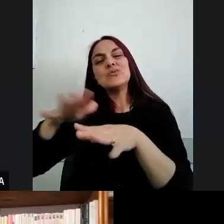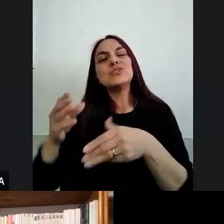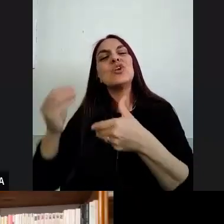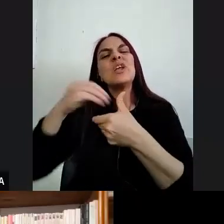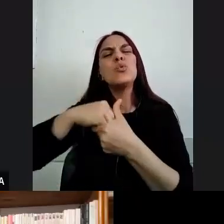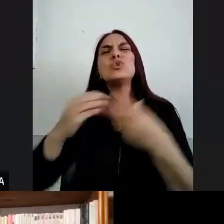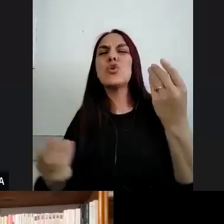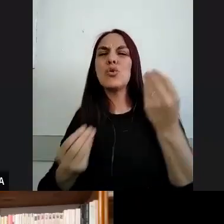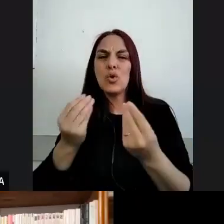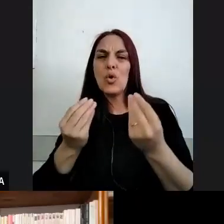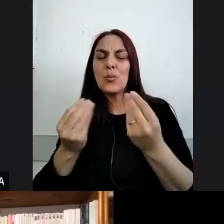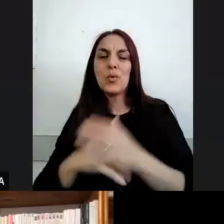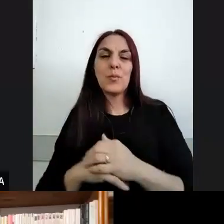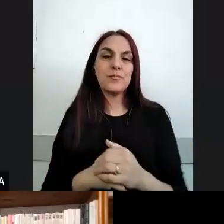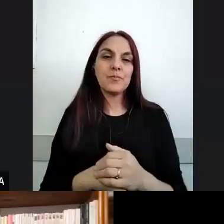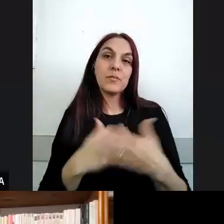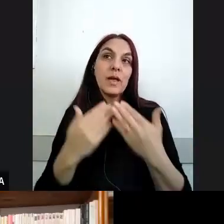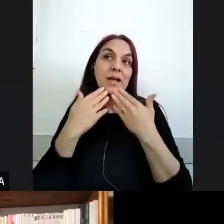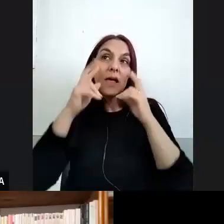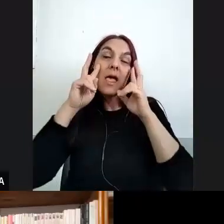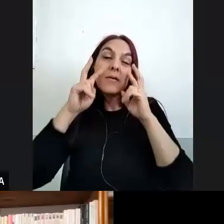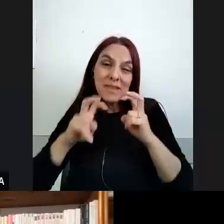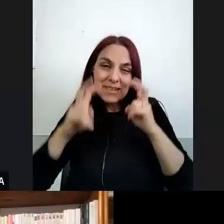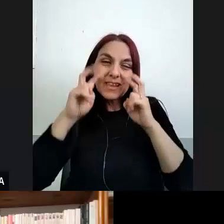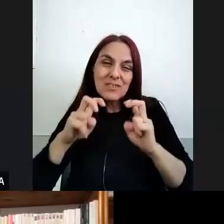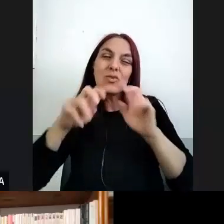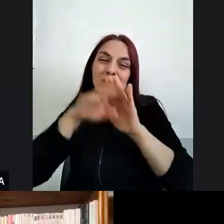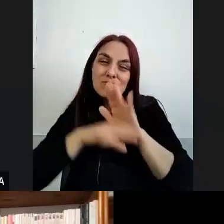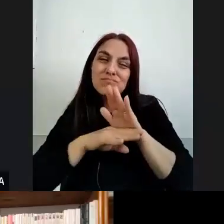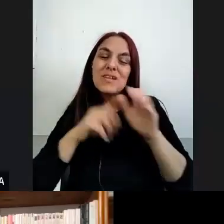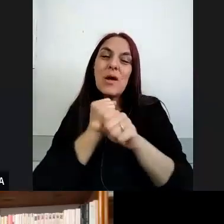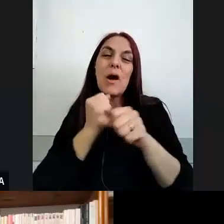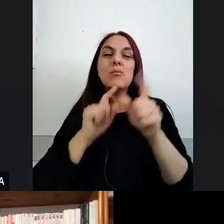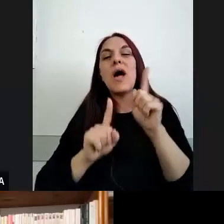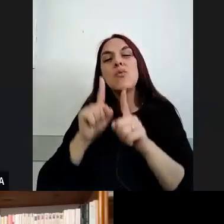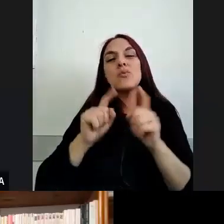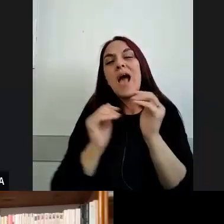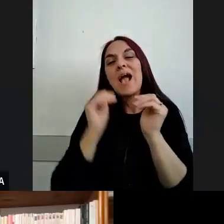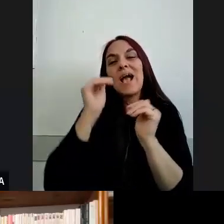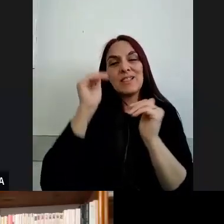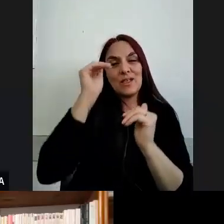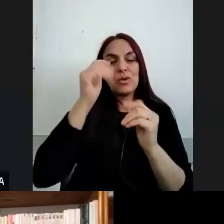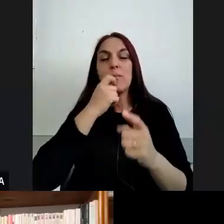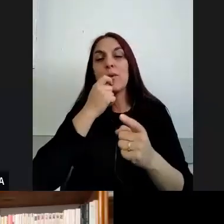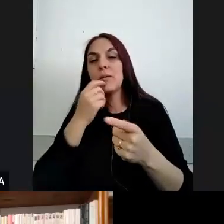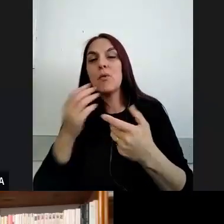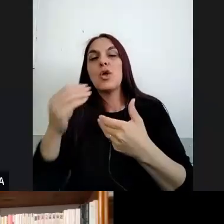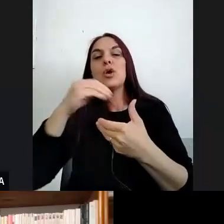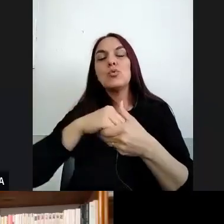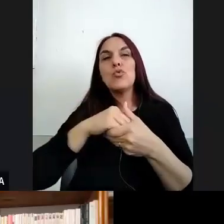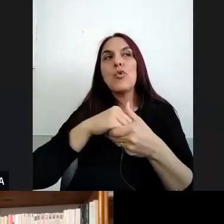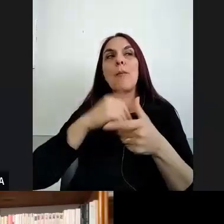desde las investigaciones se vienen trabajando sobre algunas categorías como la idea de inclusión subordinada